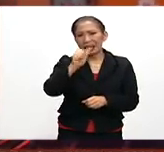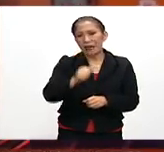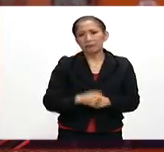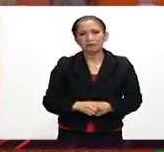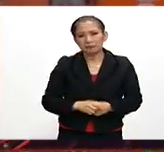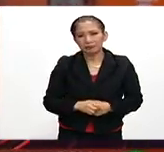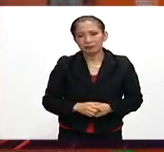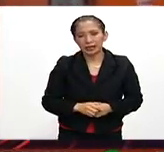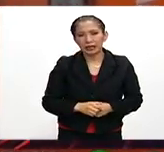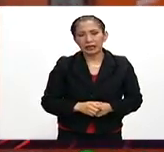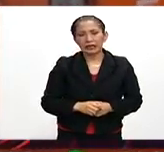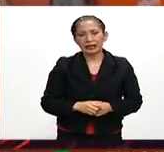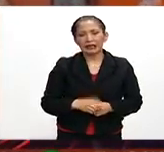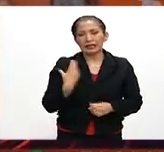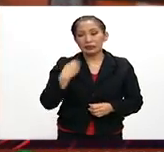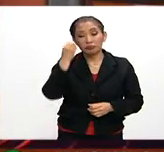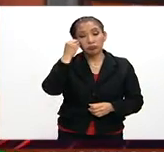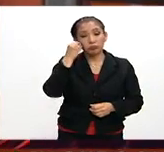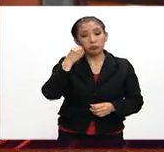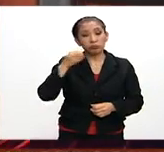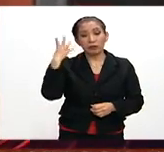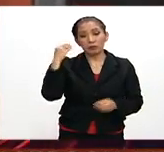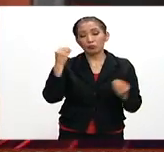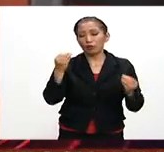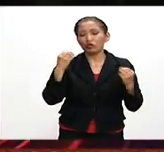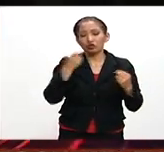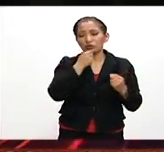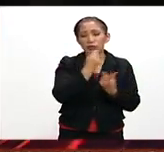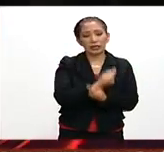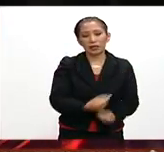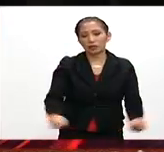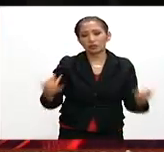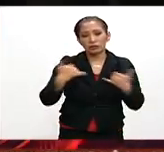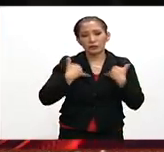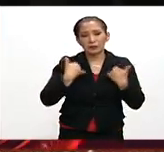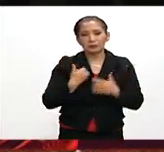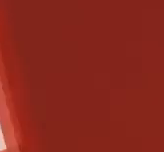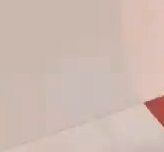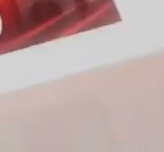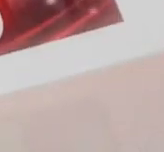Y pues al olvido, miles, miles de niños y jóvenes.